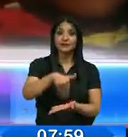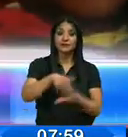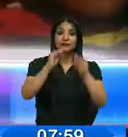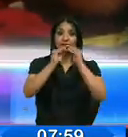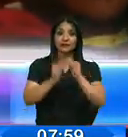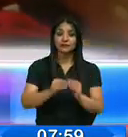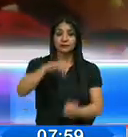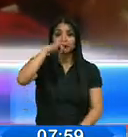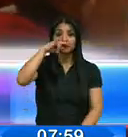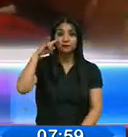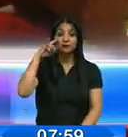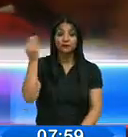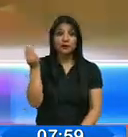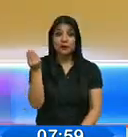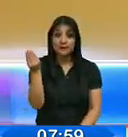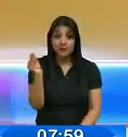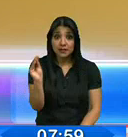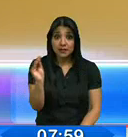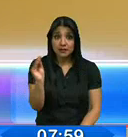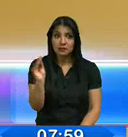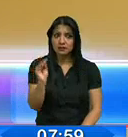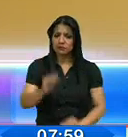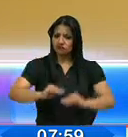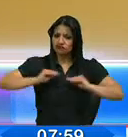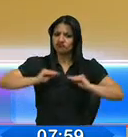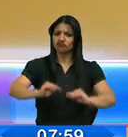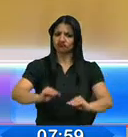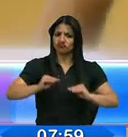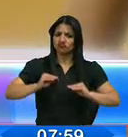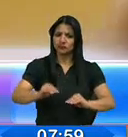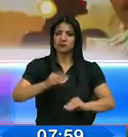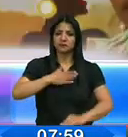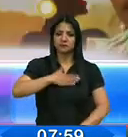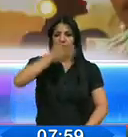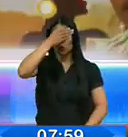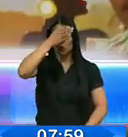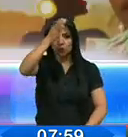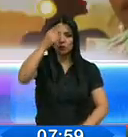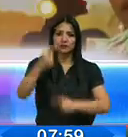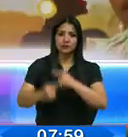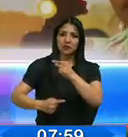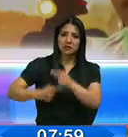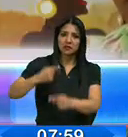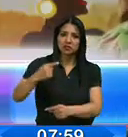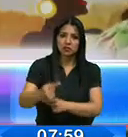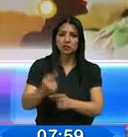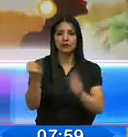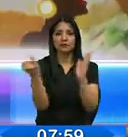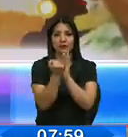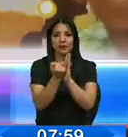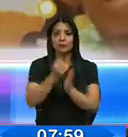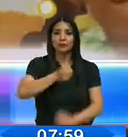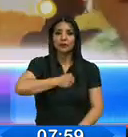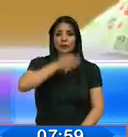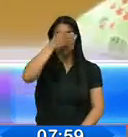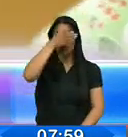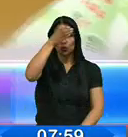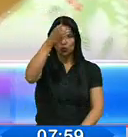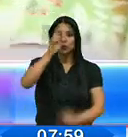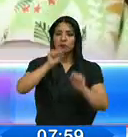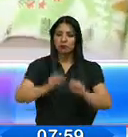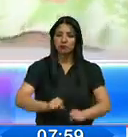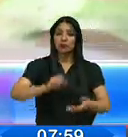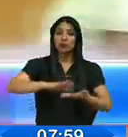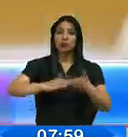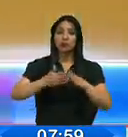niños, adolescentes y jóvenes tengan el conocimiento de nuestras culturas, nuestras tradiciones, nuestro patrimonio cultural como pueblo